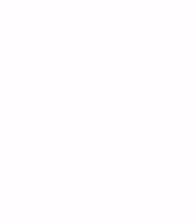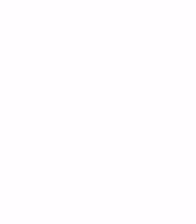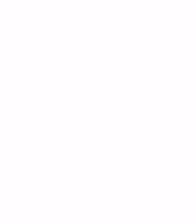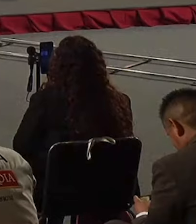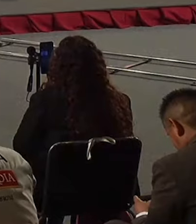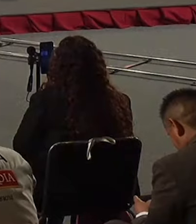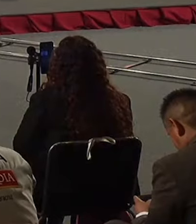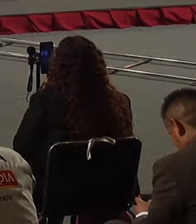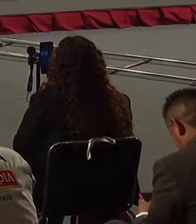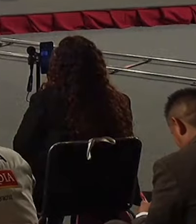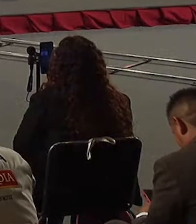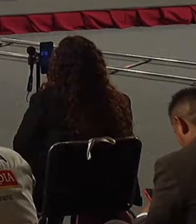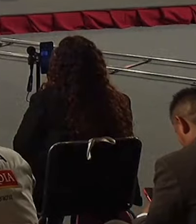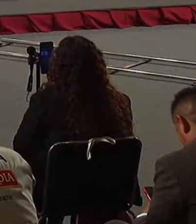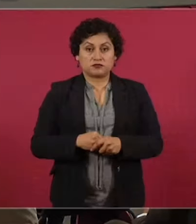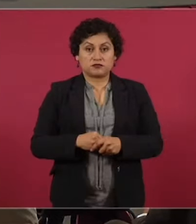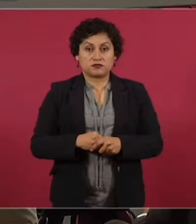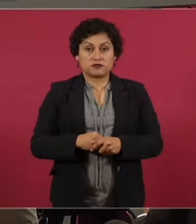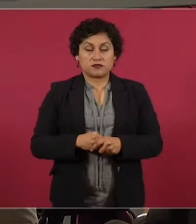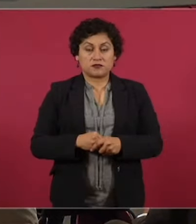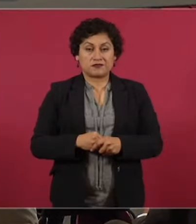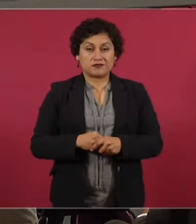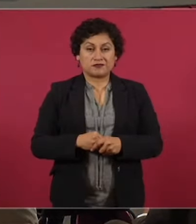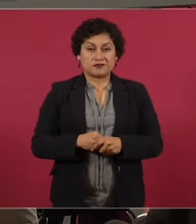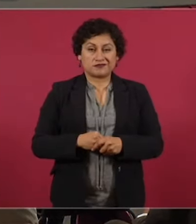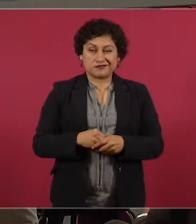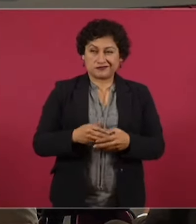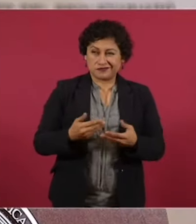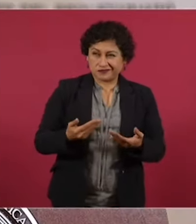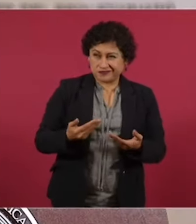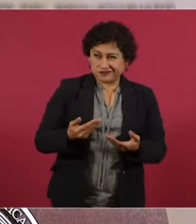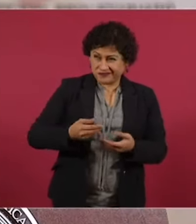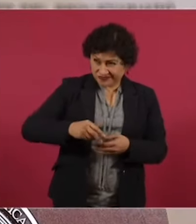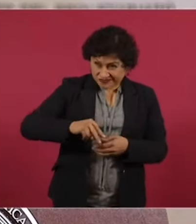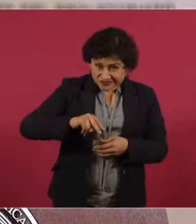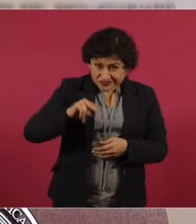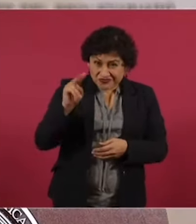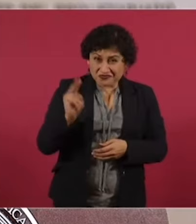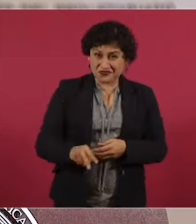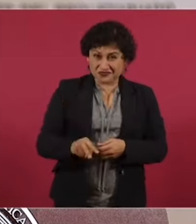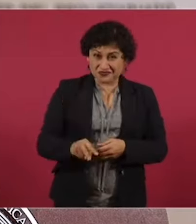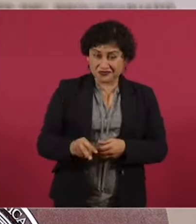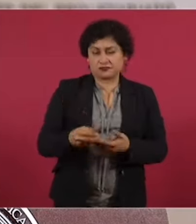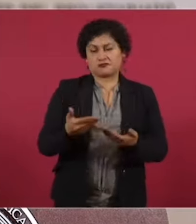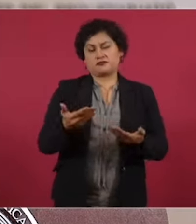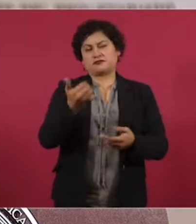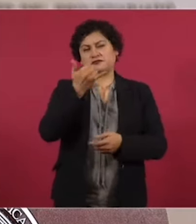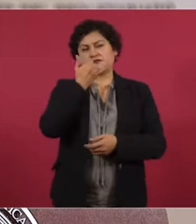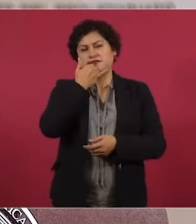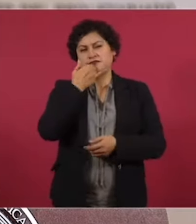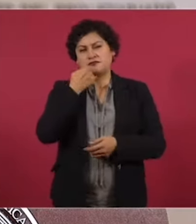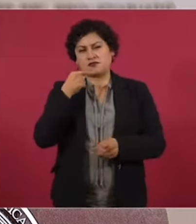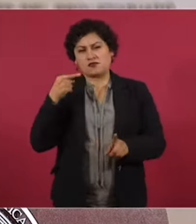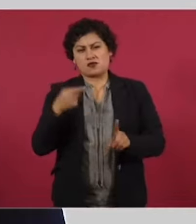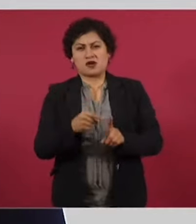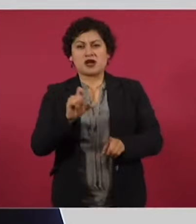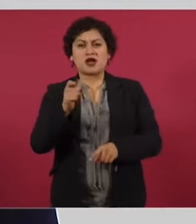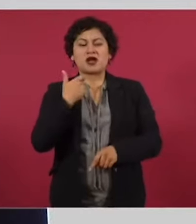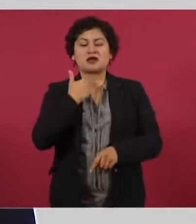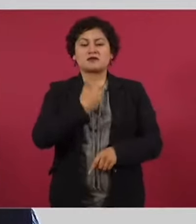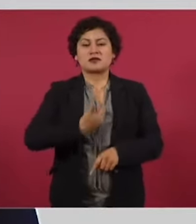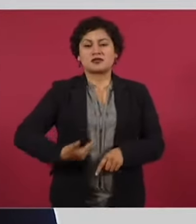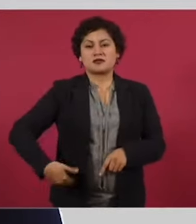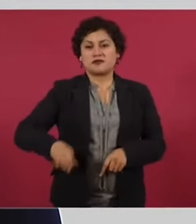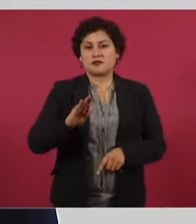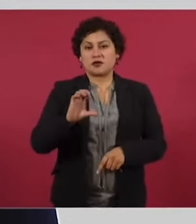¿De veras, señor Calderón? Al presidente Calderón sólo le daremos tres ejemplos